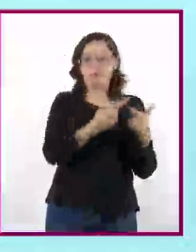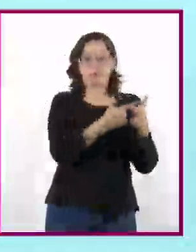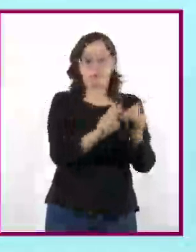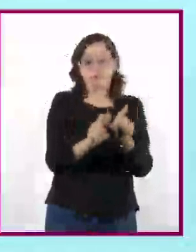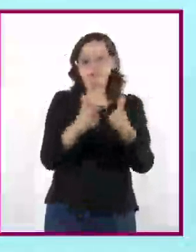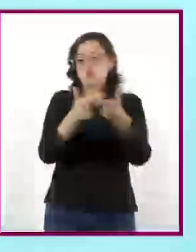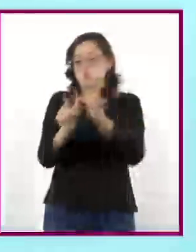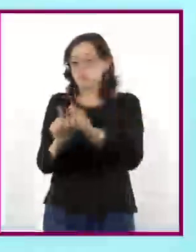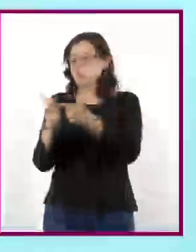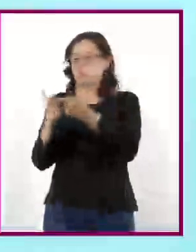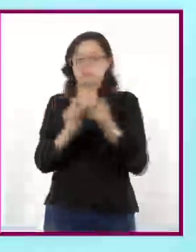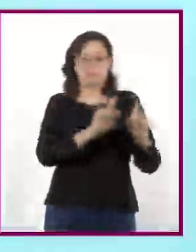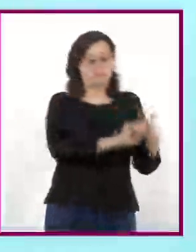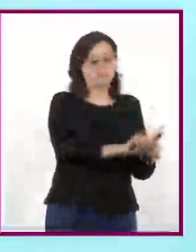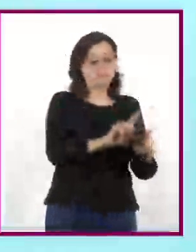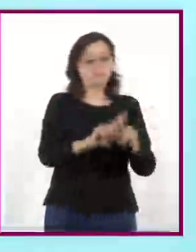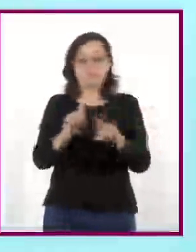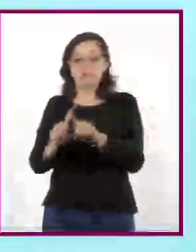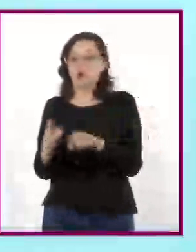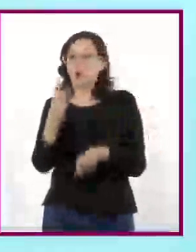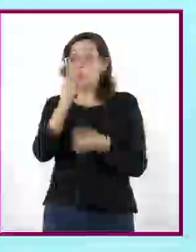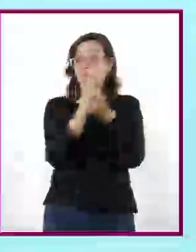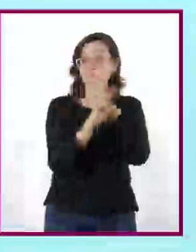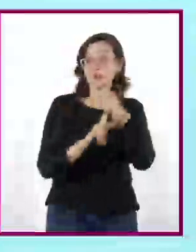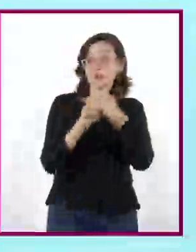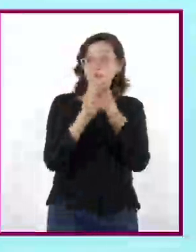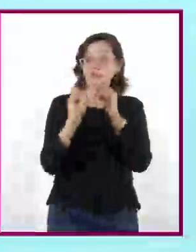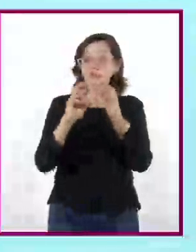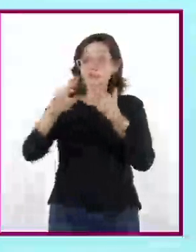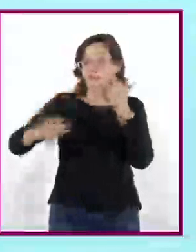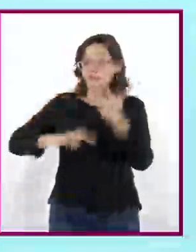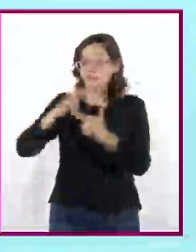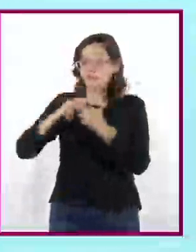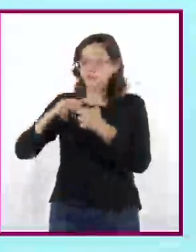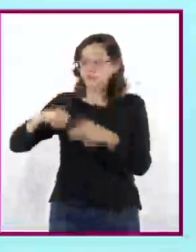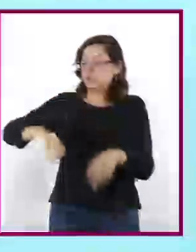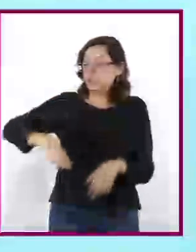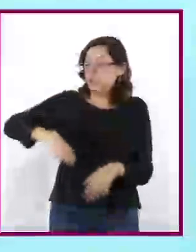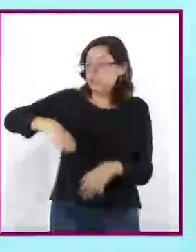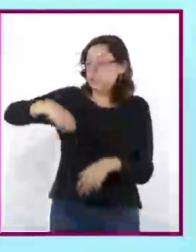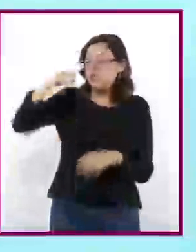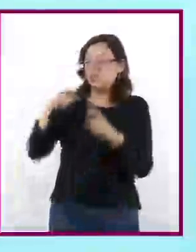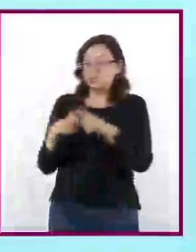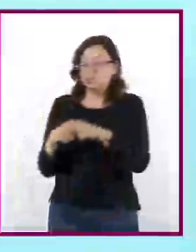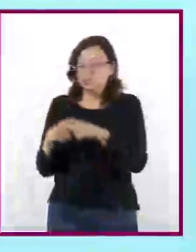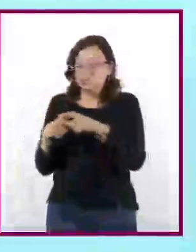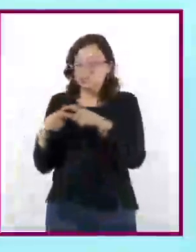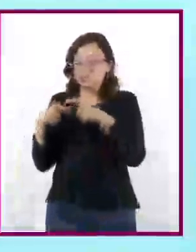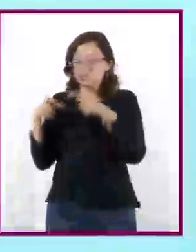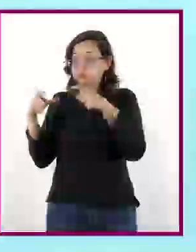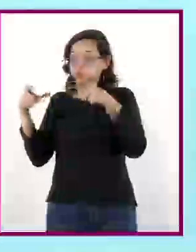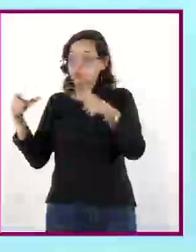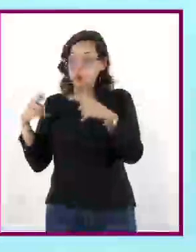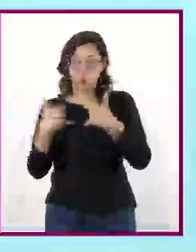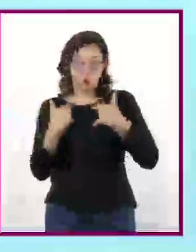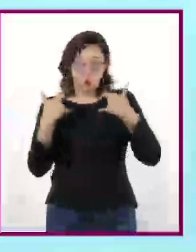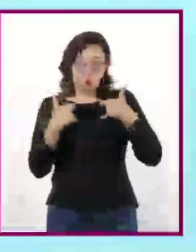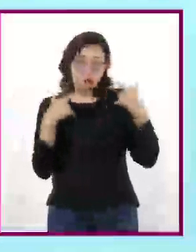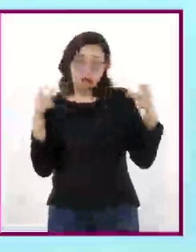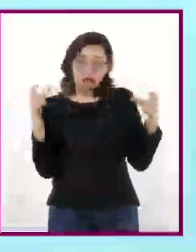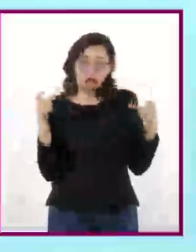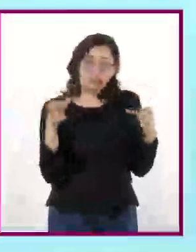número de personas de edad avanzada en un país o región y menor el número de la población joven, significa una